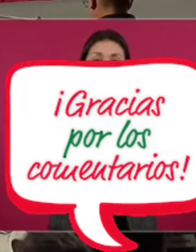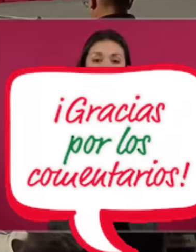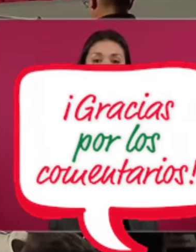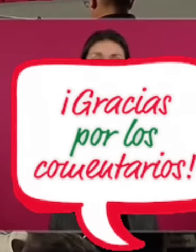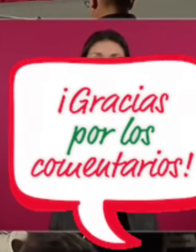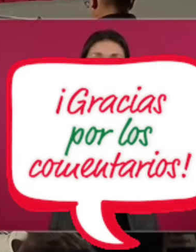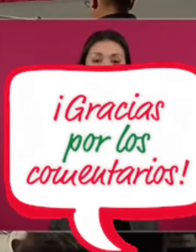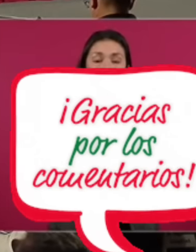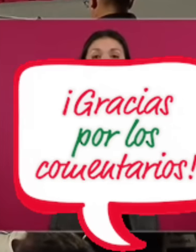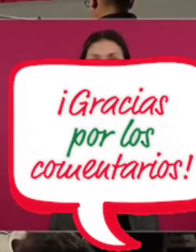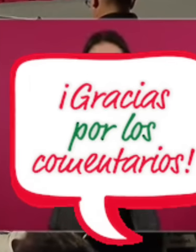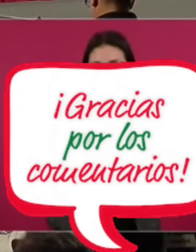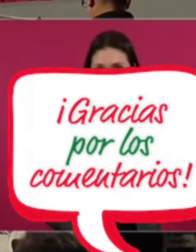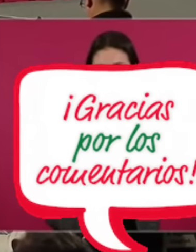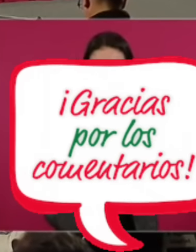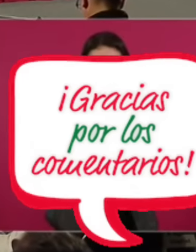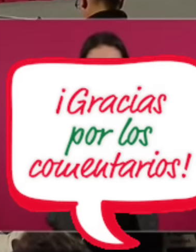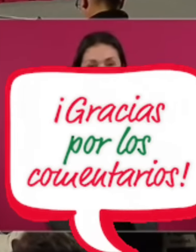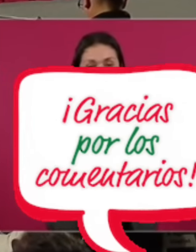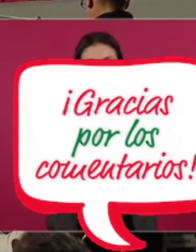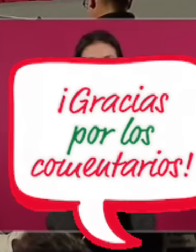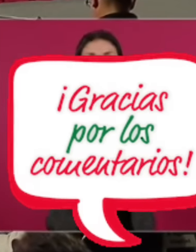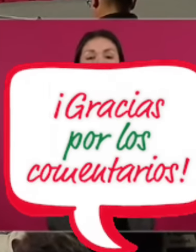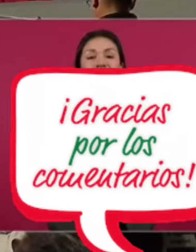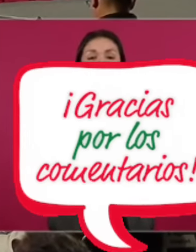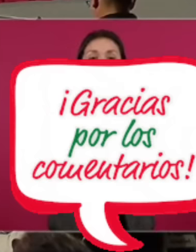Muy buenos días a todas y a todos.